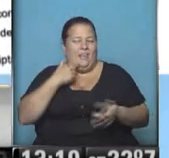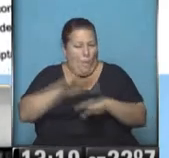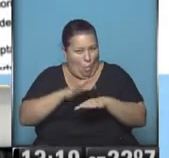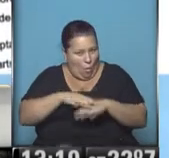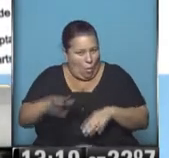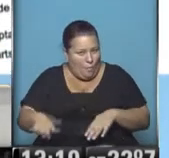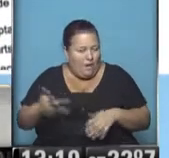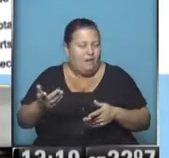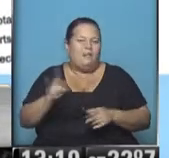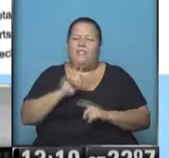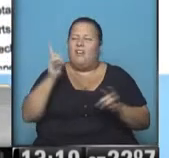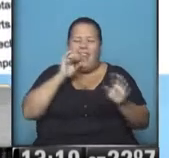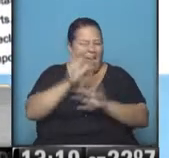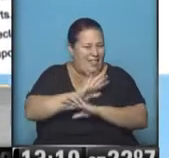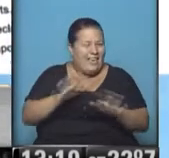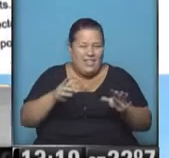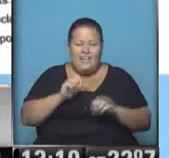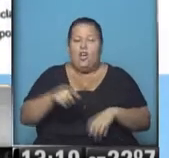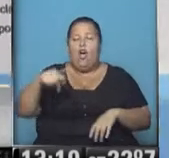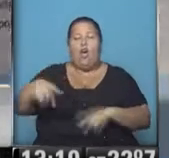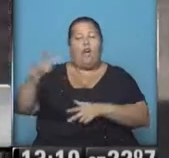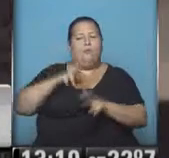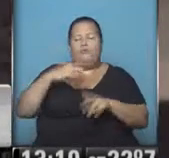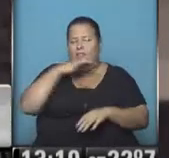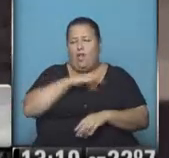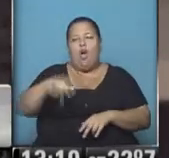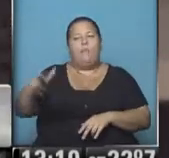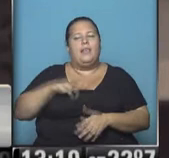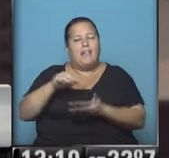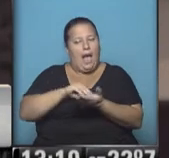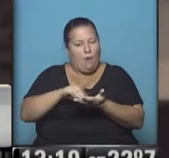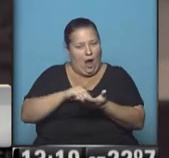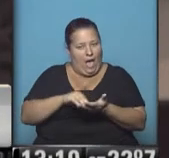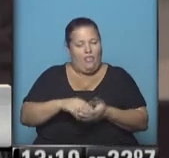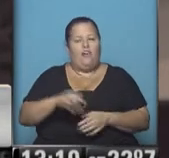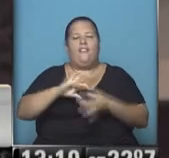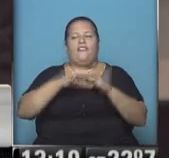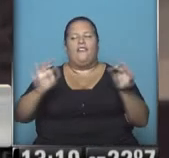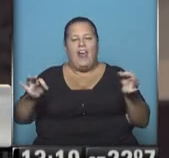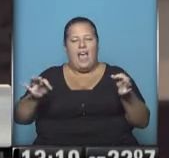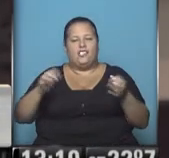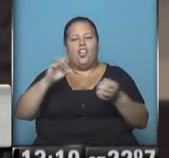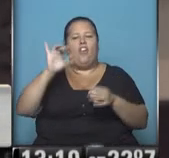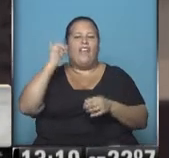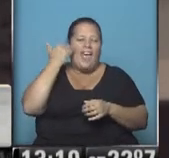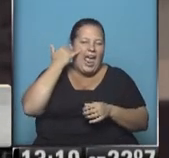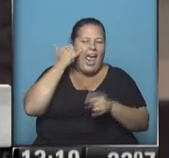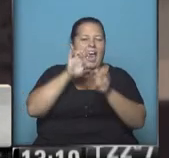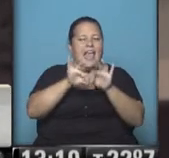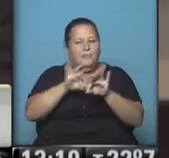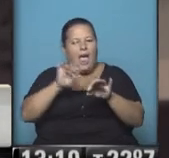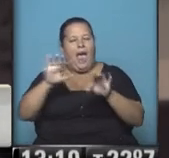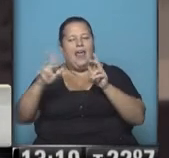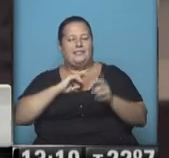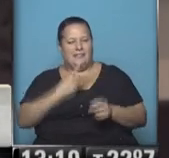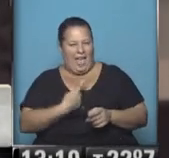culpa del abuso, no se entiende. Hoy una abogada de la FAS, de la Federación de Lesbianas, Gays, Bisexuales,